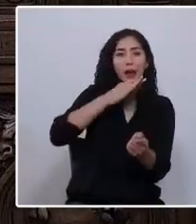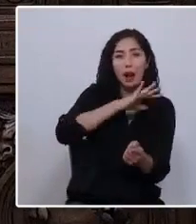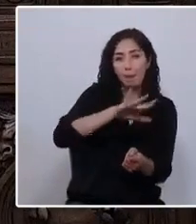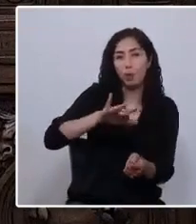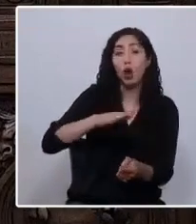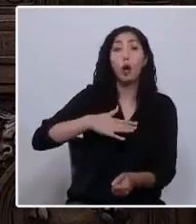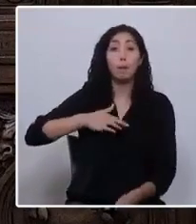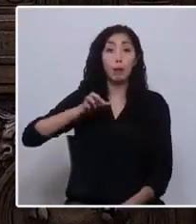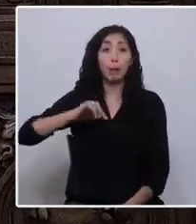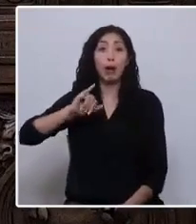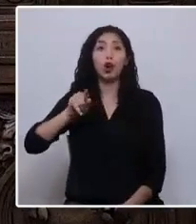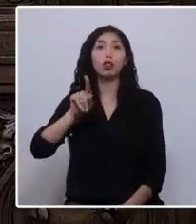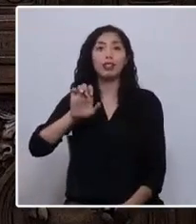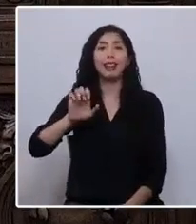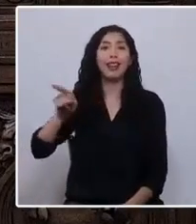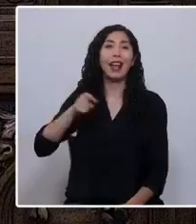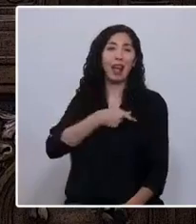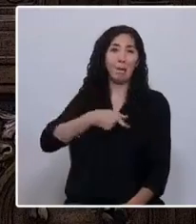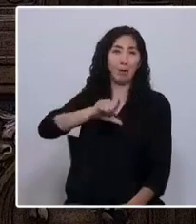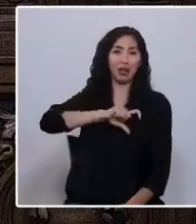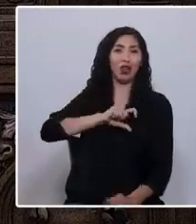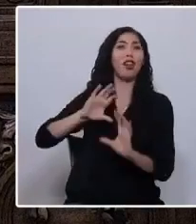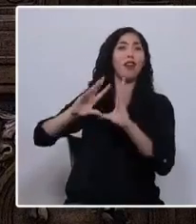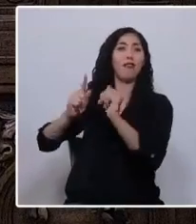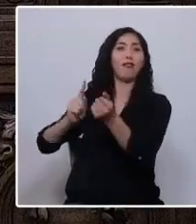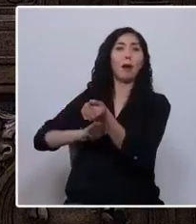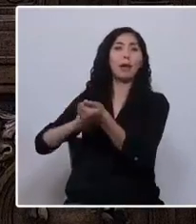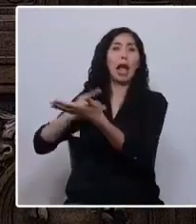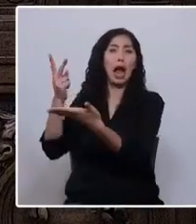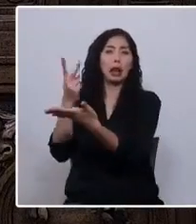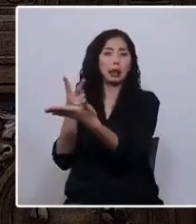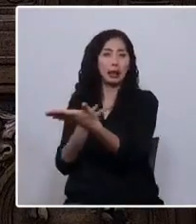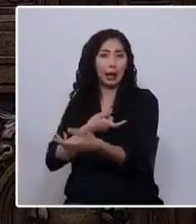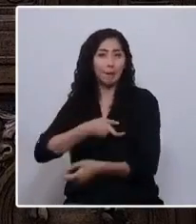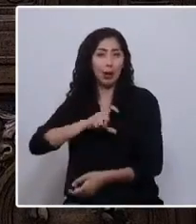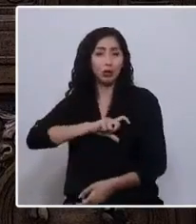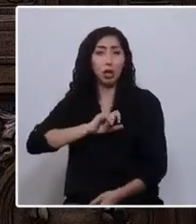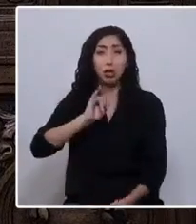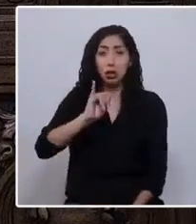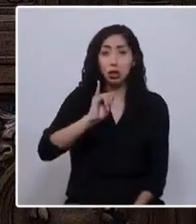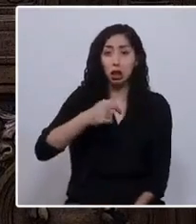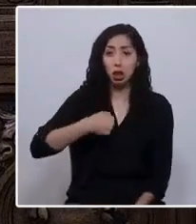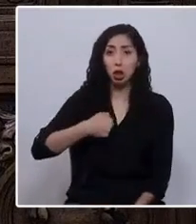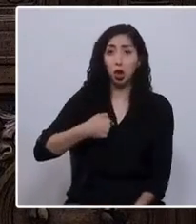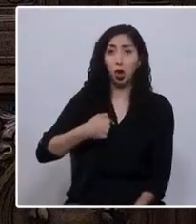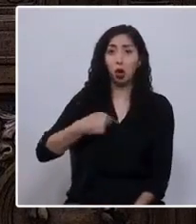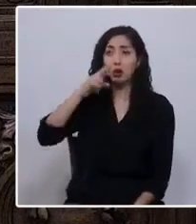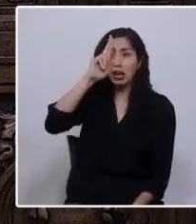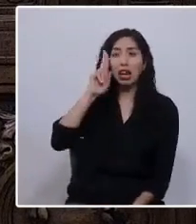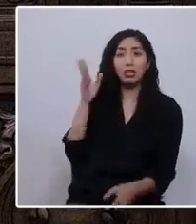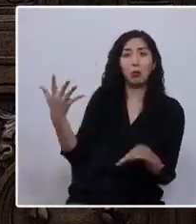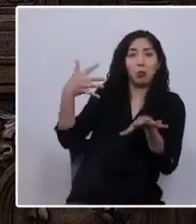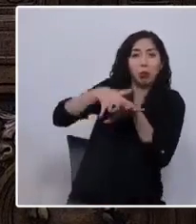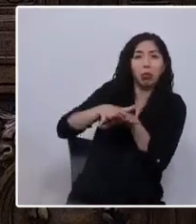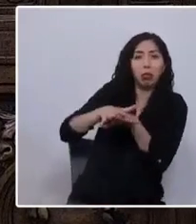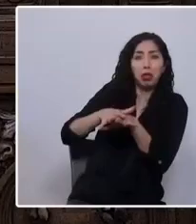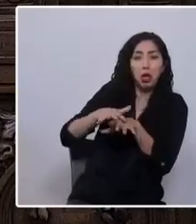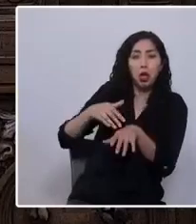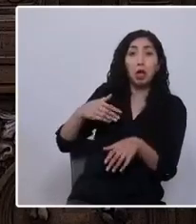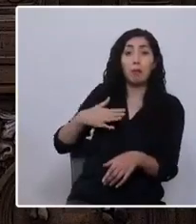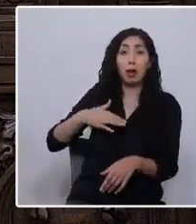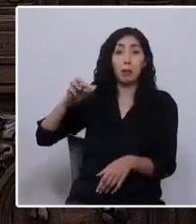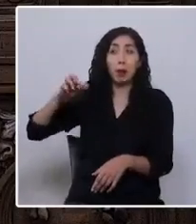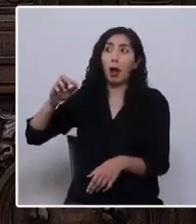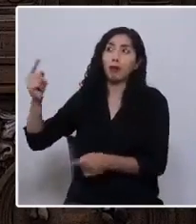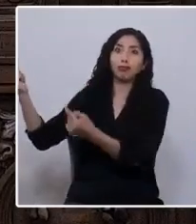José, español, de una familia de artistas españoles. Sí, soy mestizo, hijo de inmigrante, y me